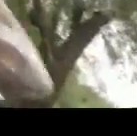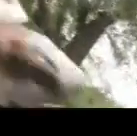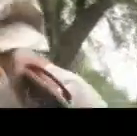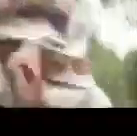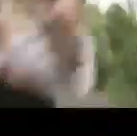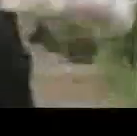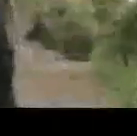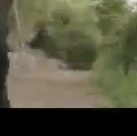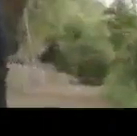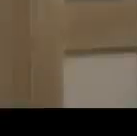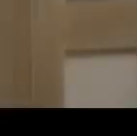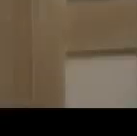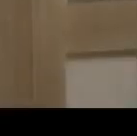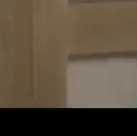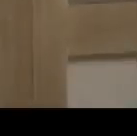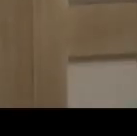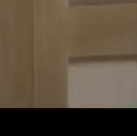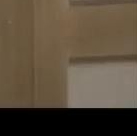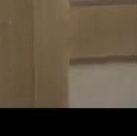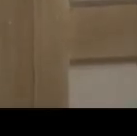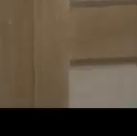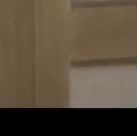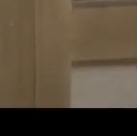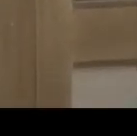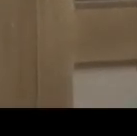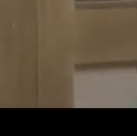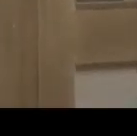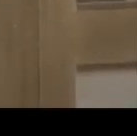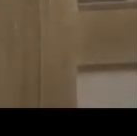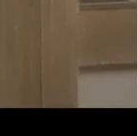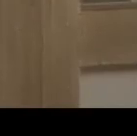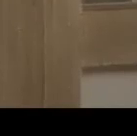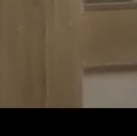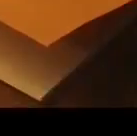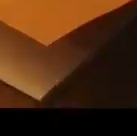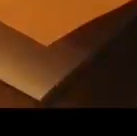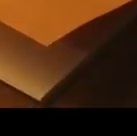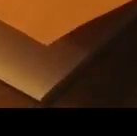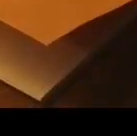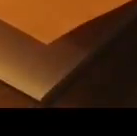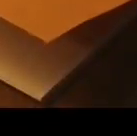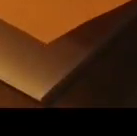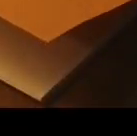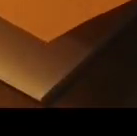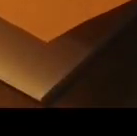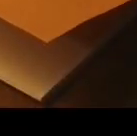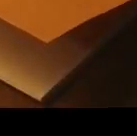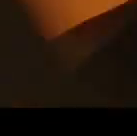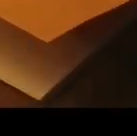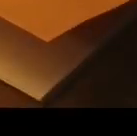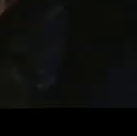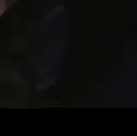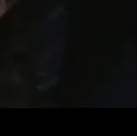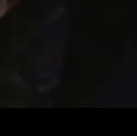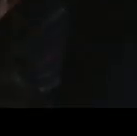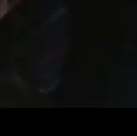amigo, se creen tan valientes Pero también muy tierna y soñadora No puedo esperar a mañana